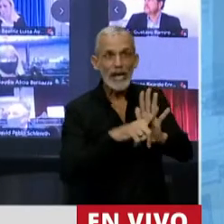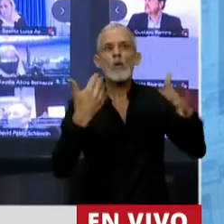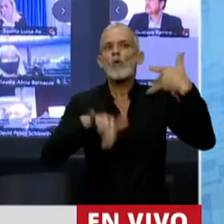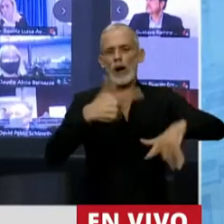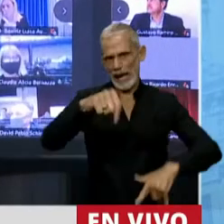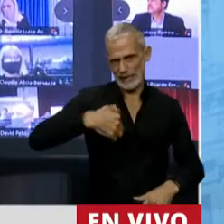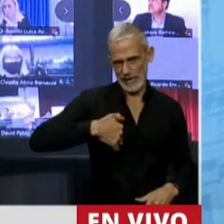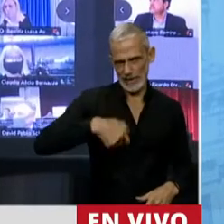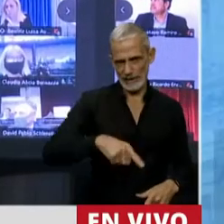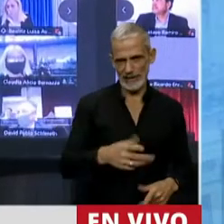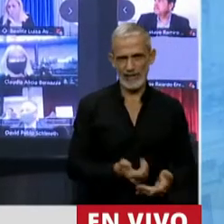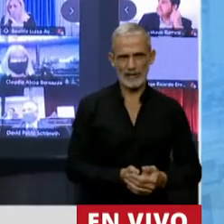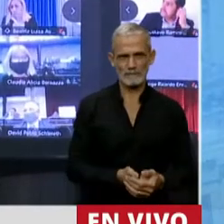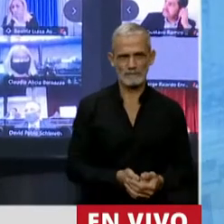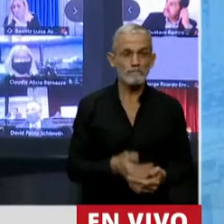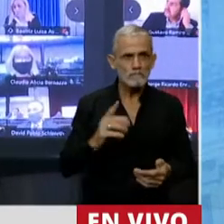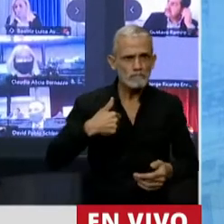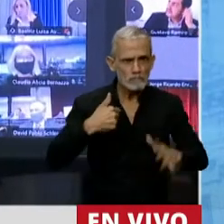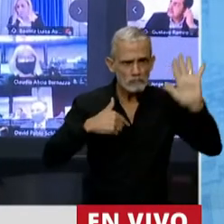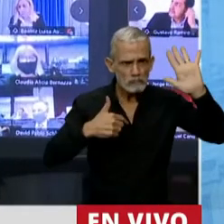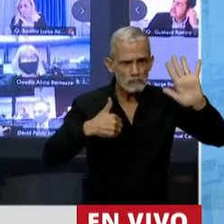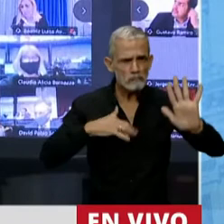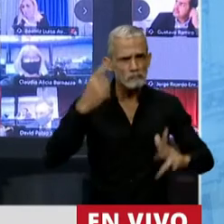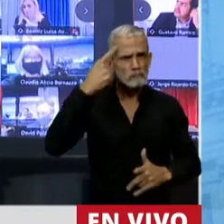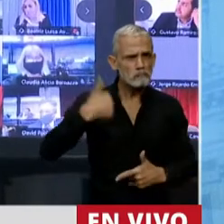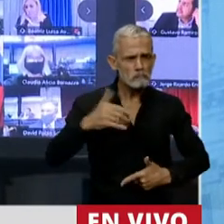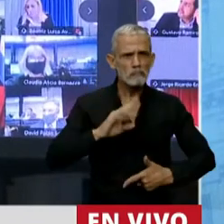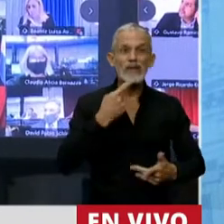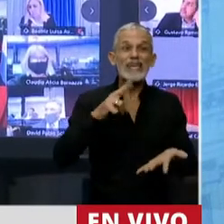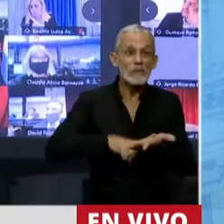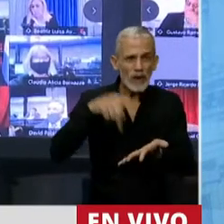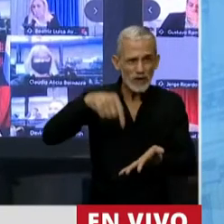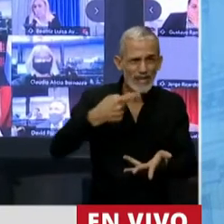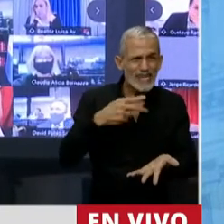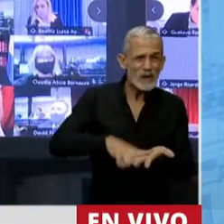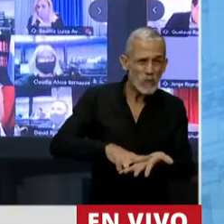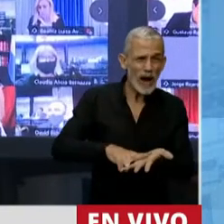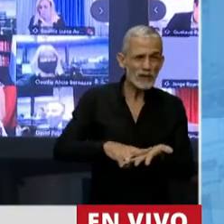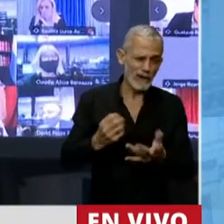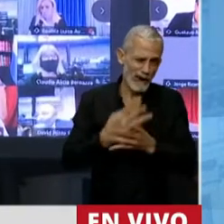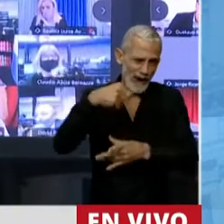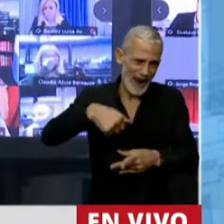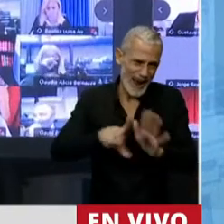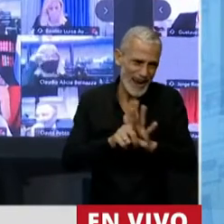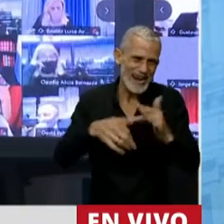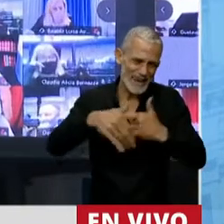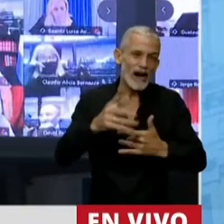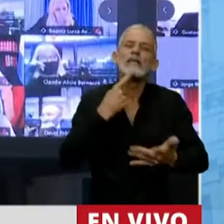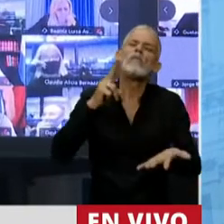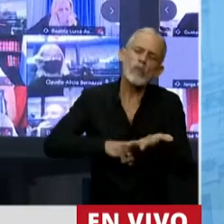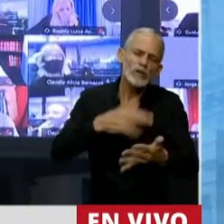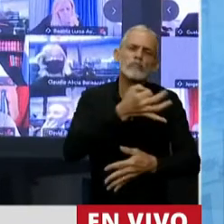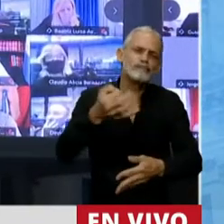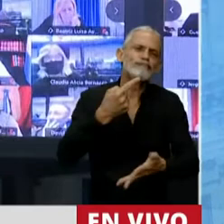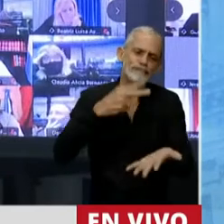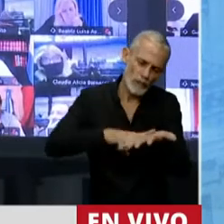en la Argentina. Yo soy de los que creen que este impuesto que se pretende crear, que por supuesto es un impuesto